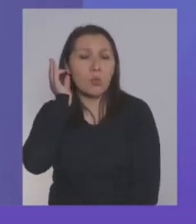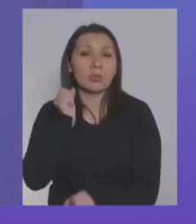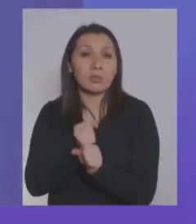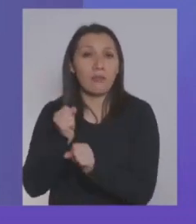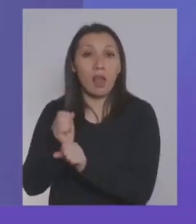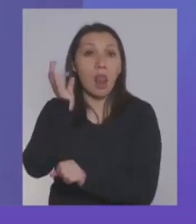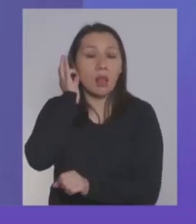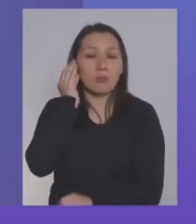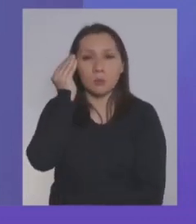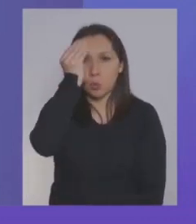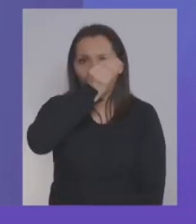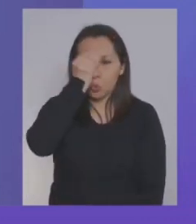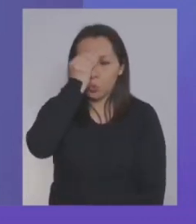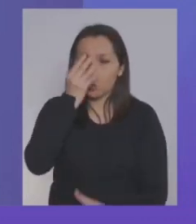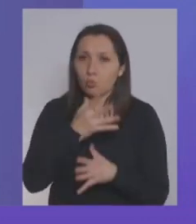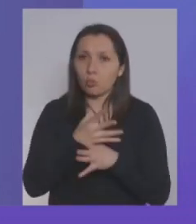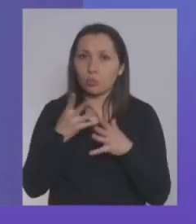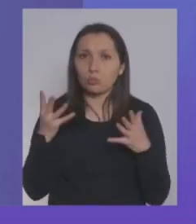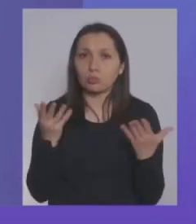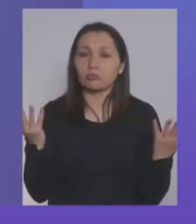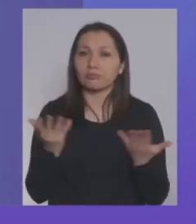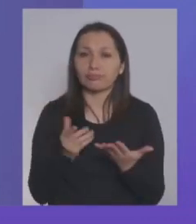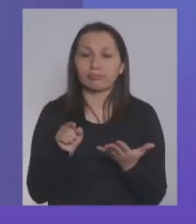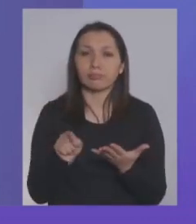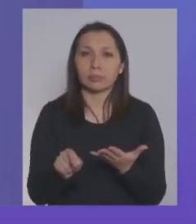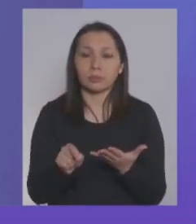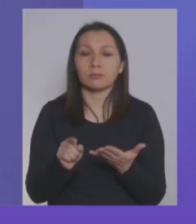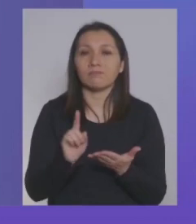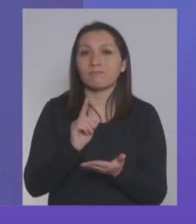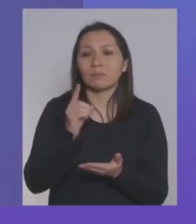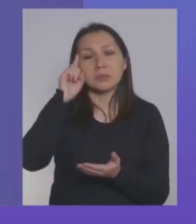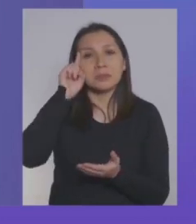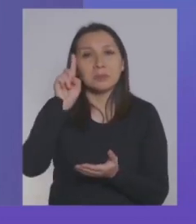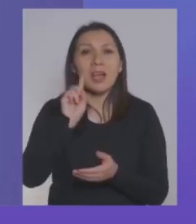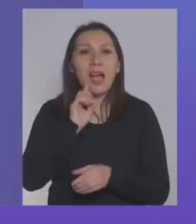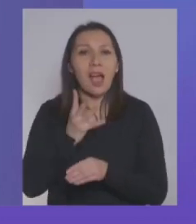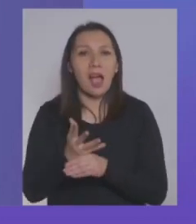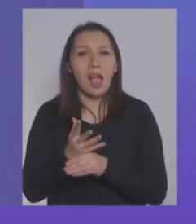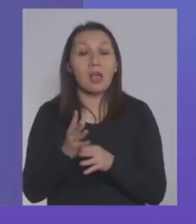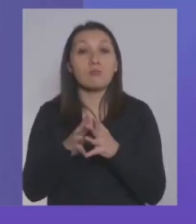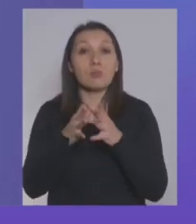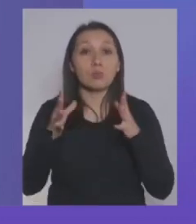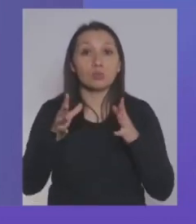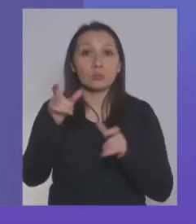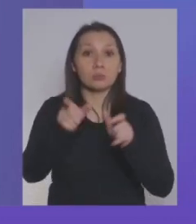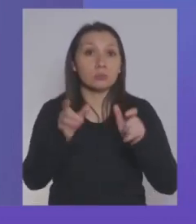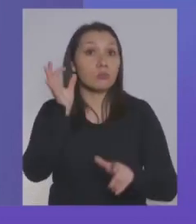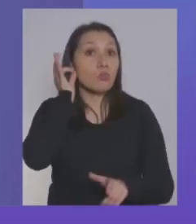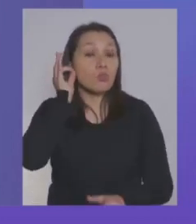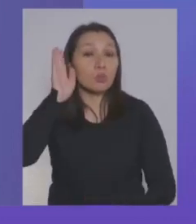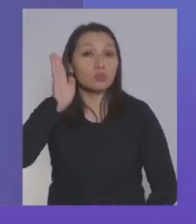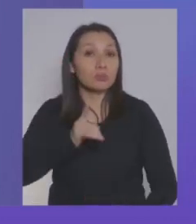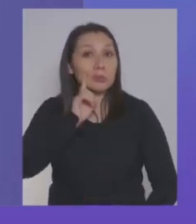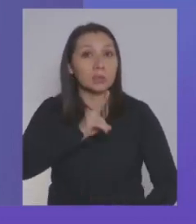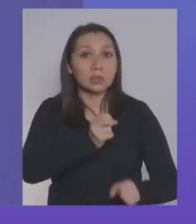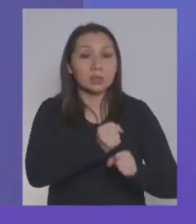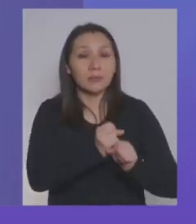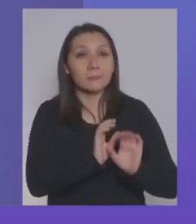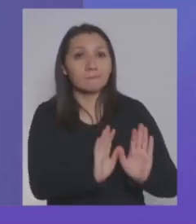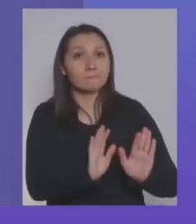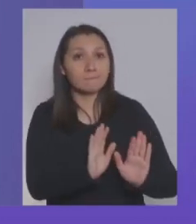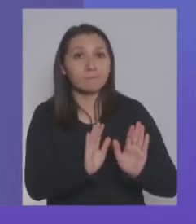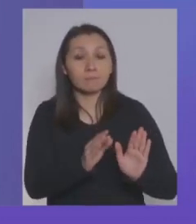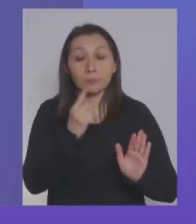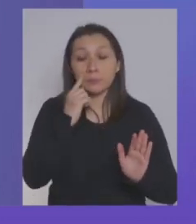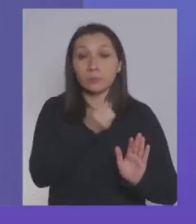femenino nos preocupa muchísimo, porque no solamente tenemos un elevado número de mujeres suspendidas, sino que también cuando vemos